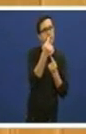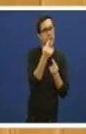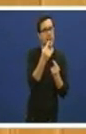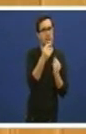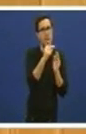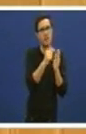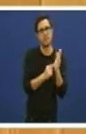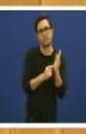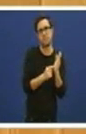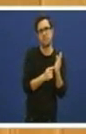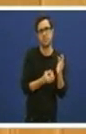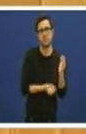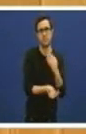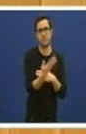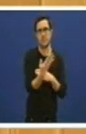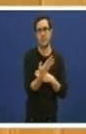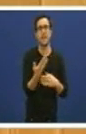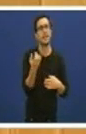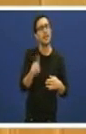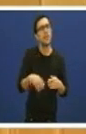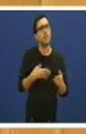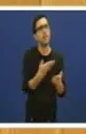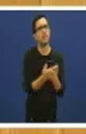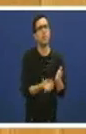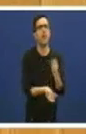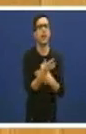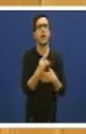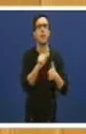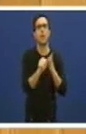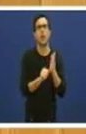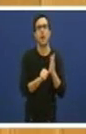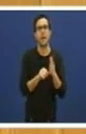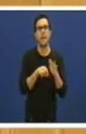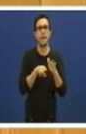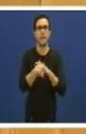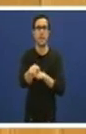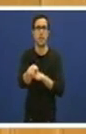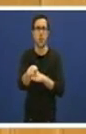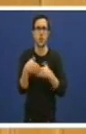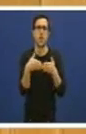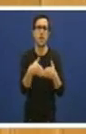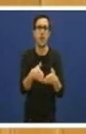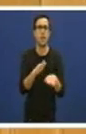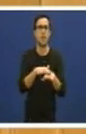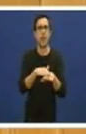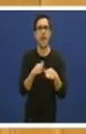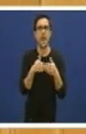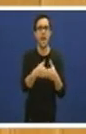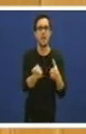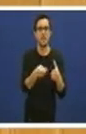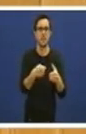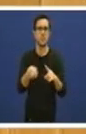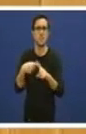que se elabore un programa de desenvolvemento de industria naval con xuntamente esteleros e auxiliares a longo plazo.